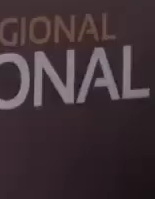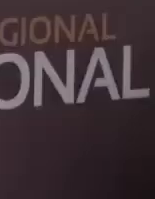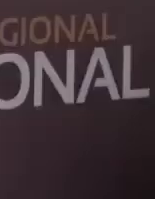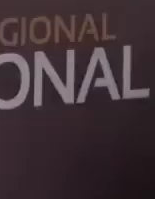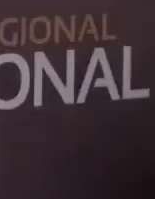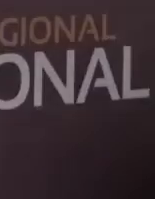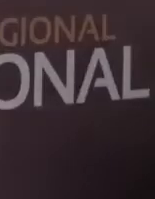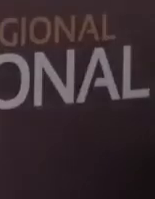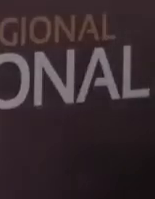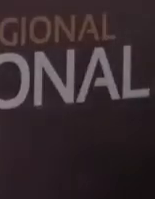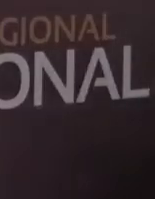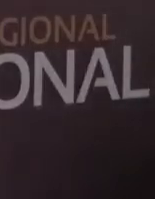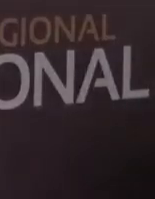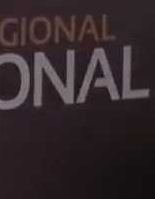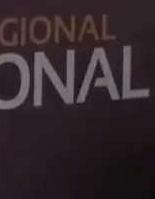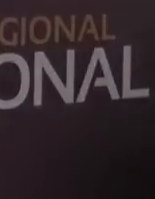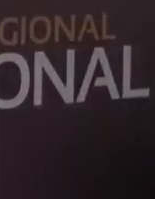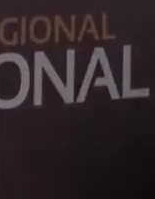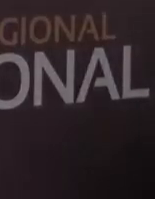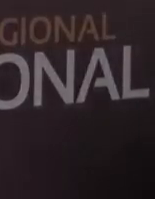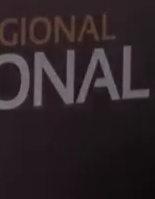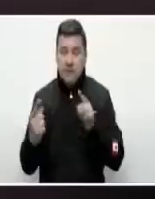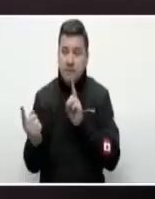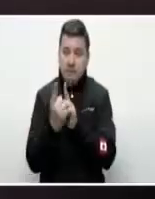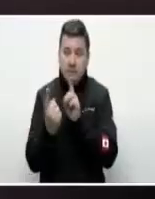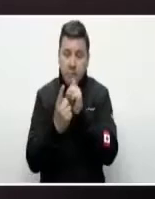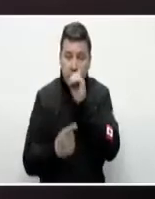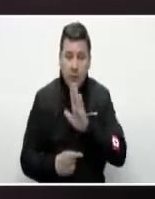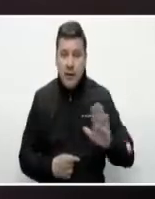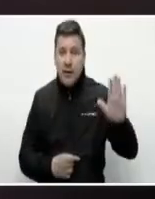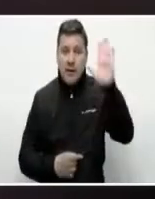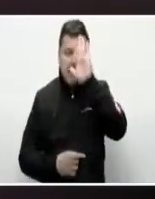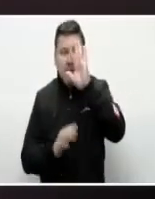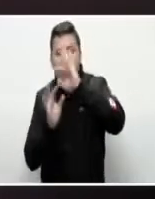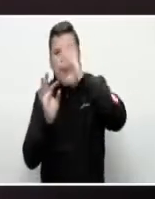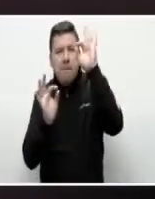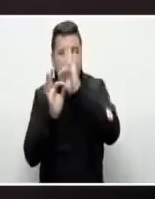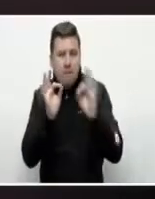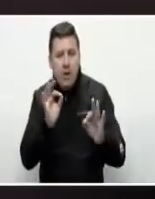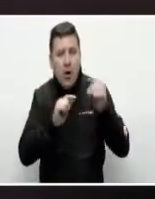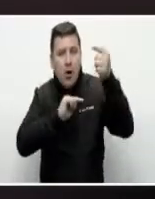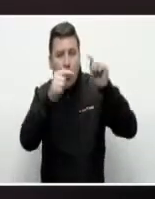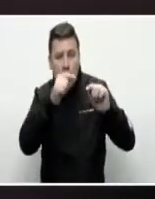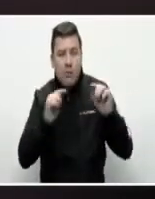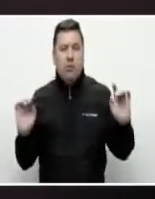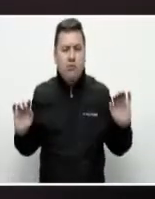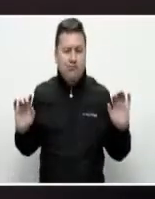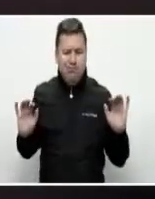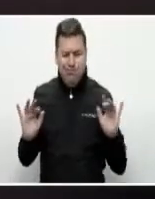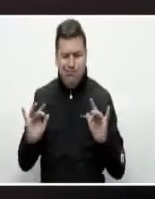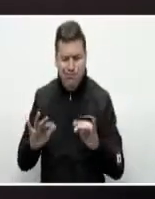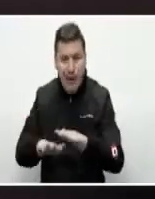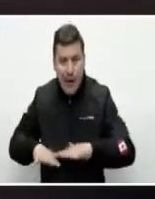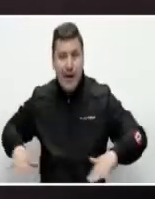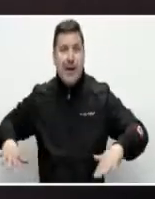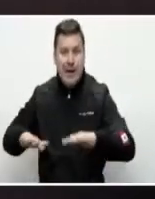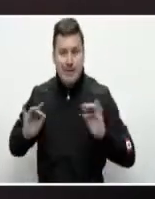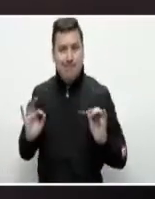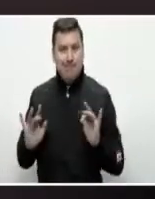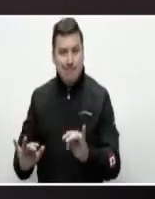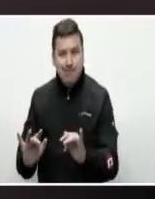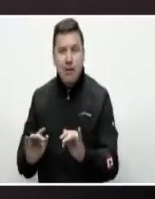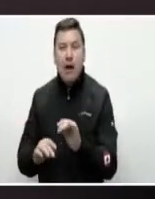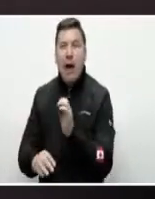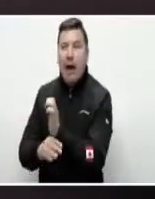El SENA participó esta semana en el Encuentro Nacional de Comisiones Regionales de Competitividad, un encuentro en el que las entidades públicas